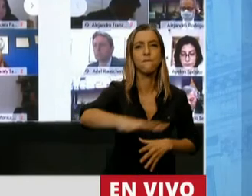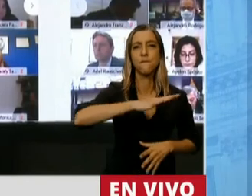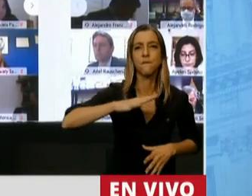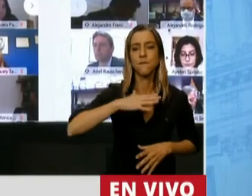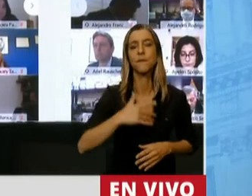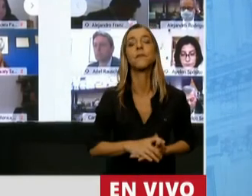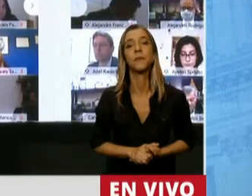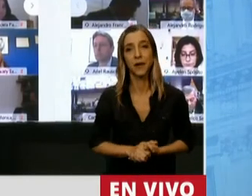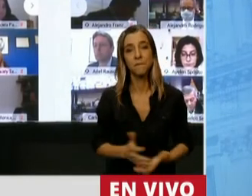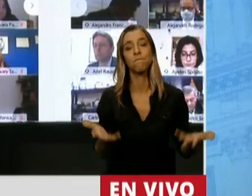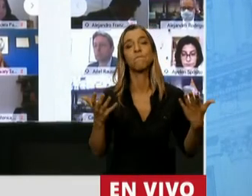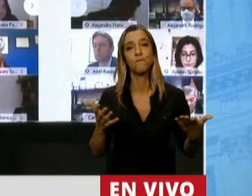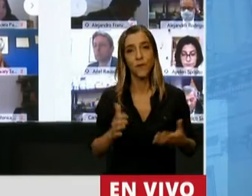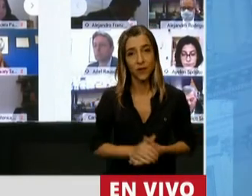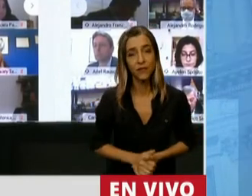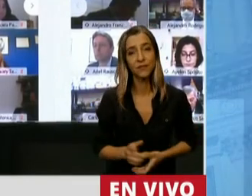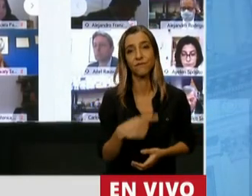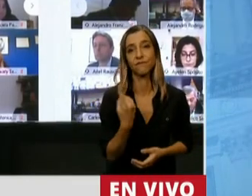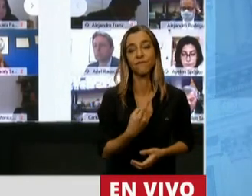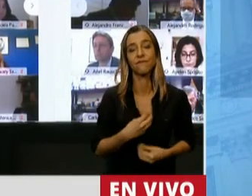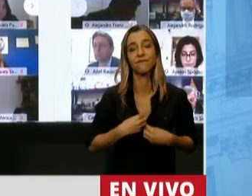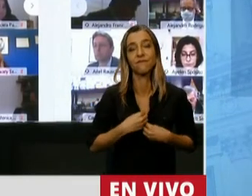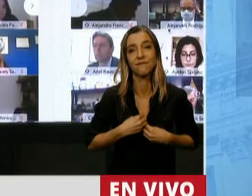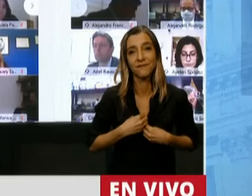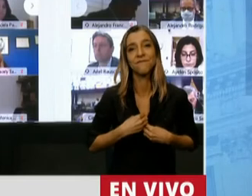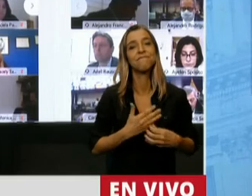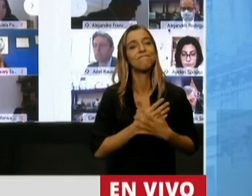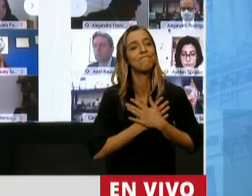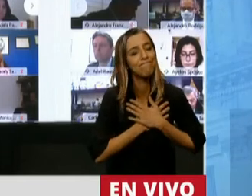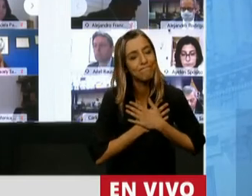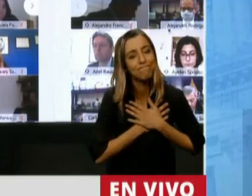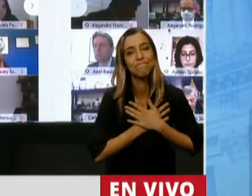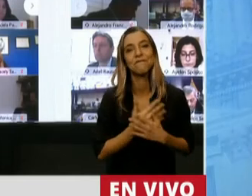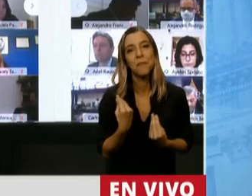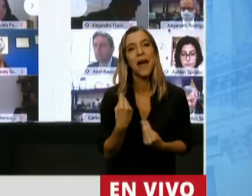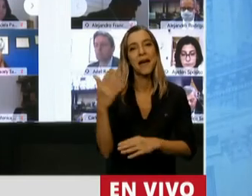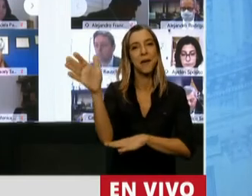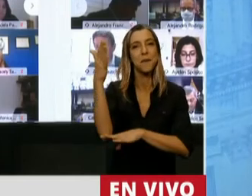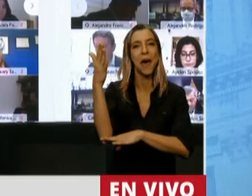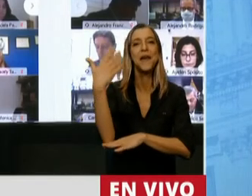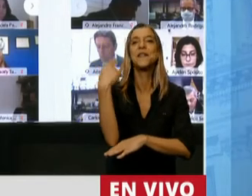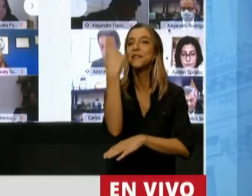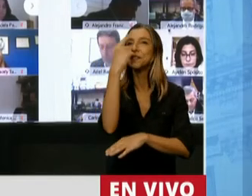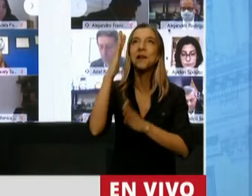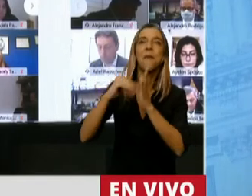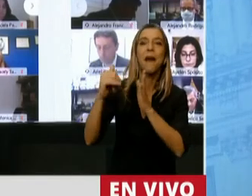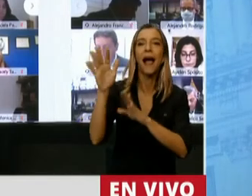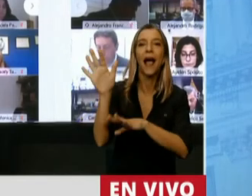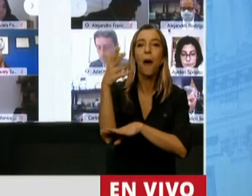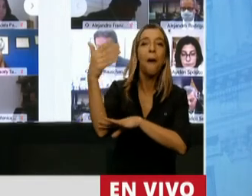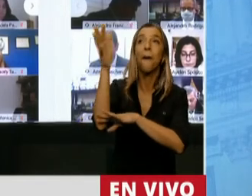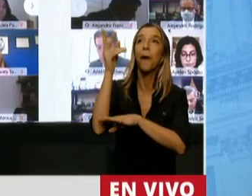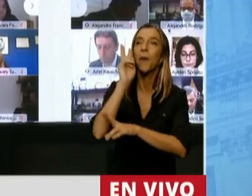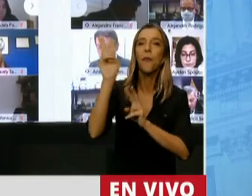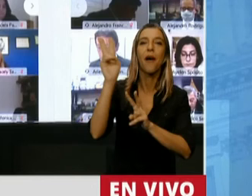quienes nos sentimos con mucho amor a la celeste y blanca que es la bandera de todos y también a las banderas